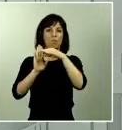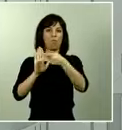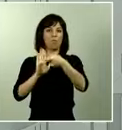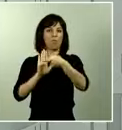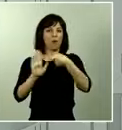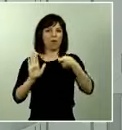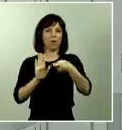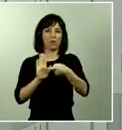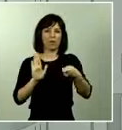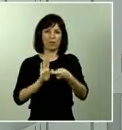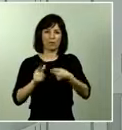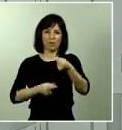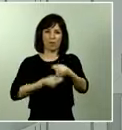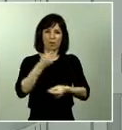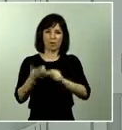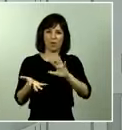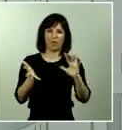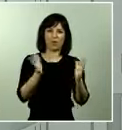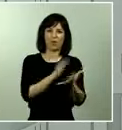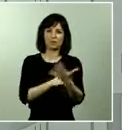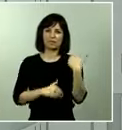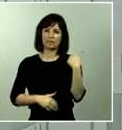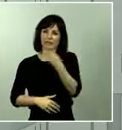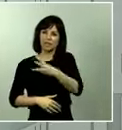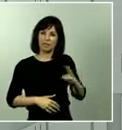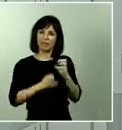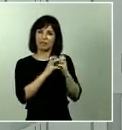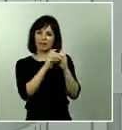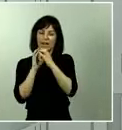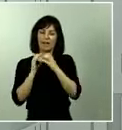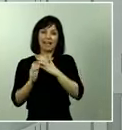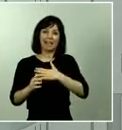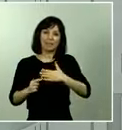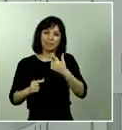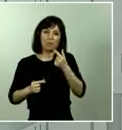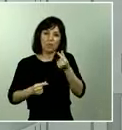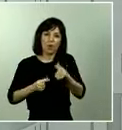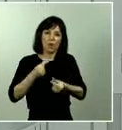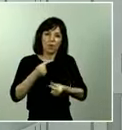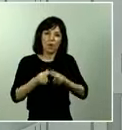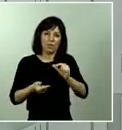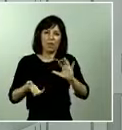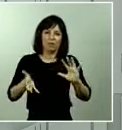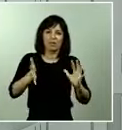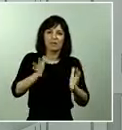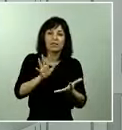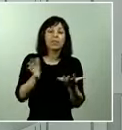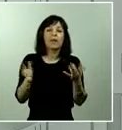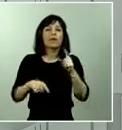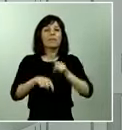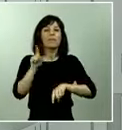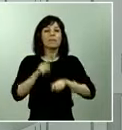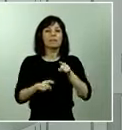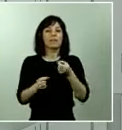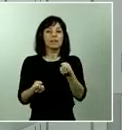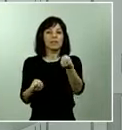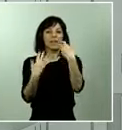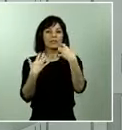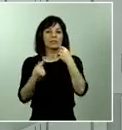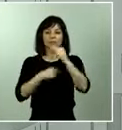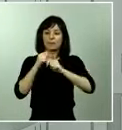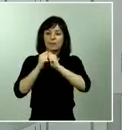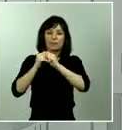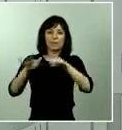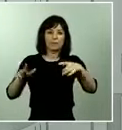que trabajamos y pretendemos de una forma muy progresiva ir poniendo en marcha en función de cómo evolucionen los datos epidemiológicos durante el mes de mayo.